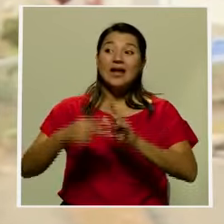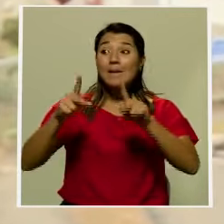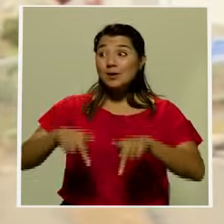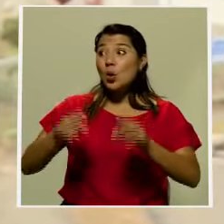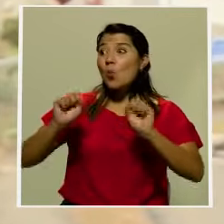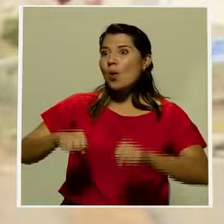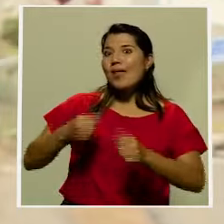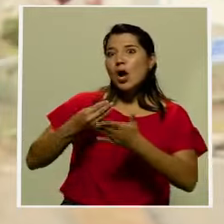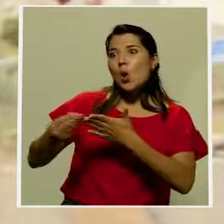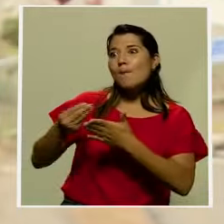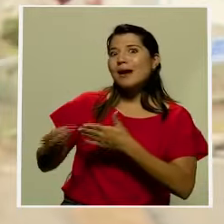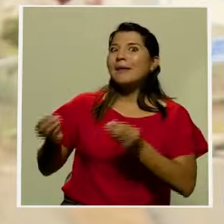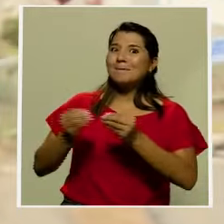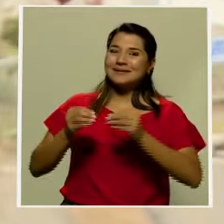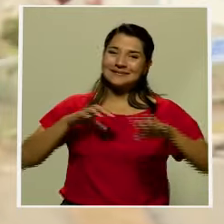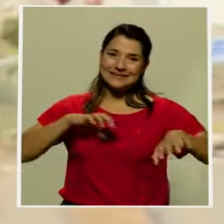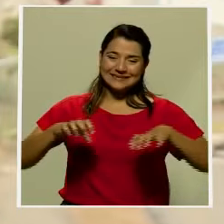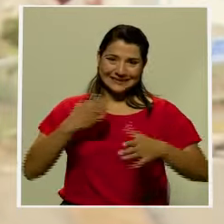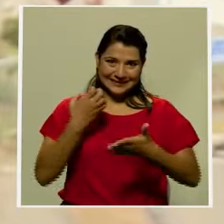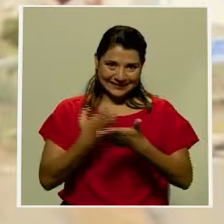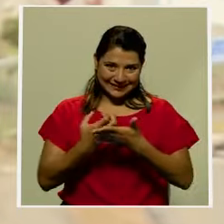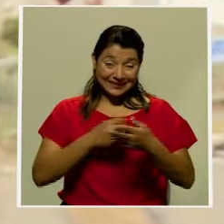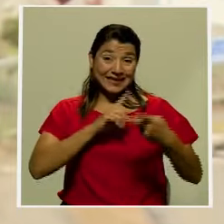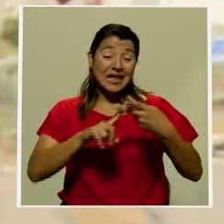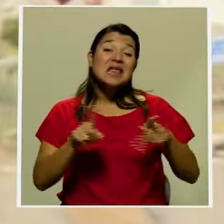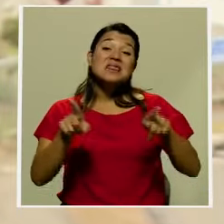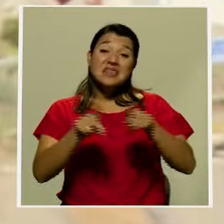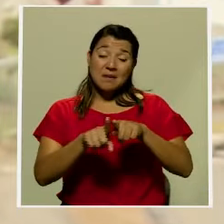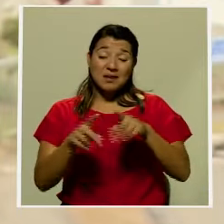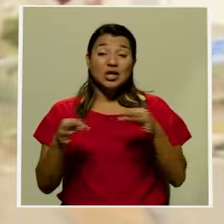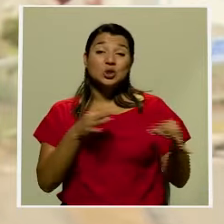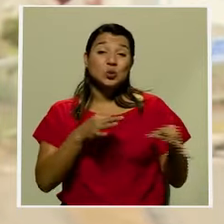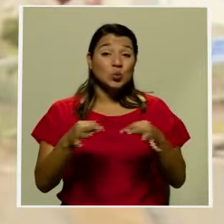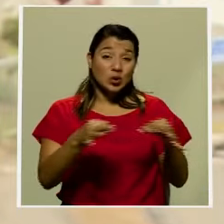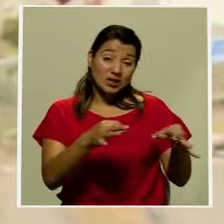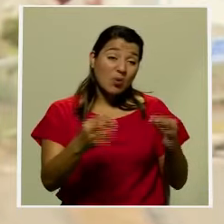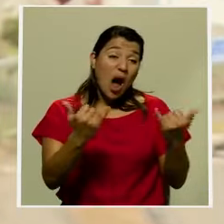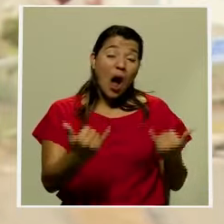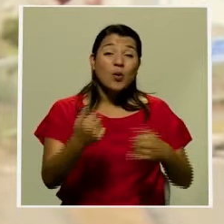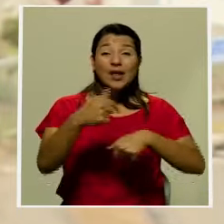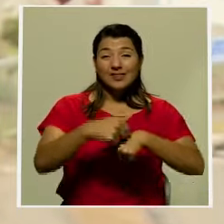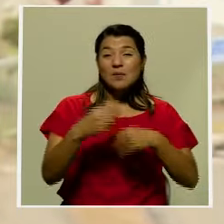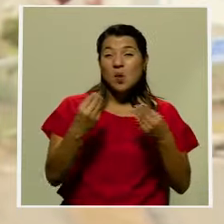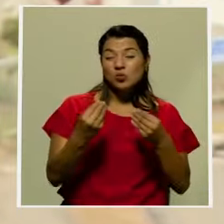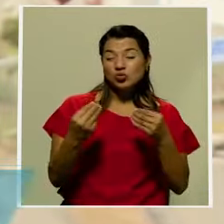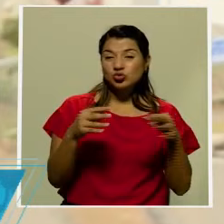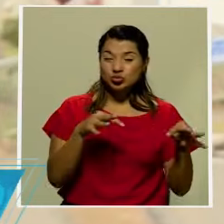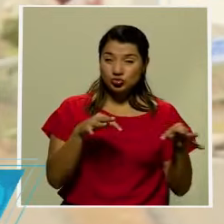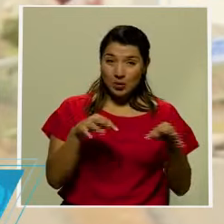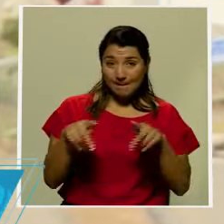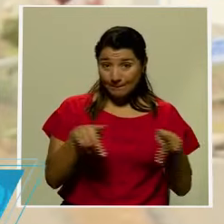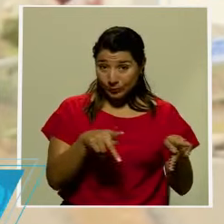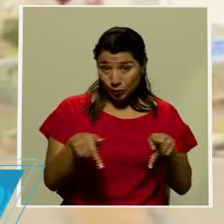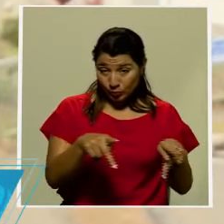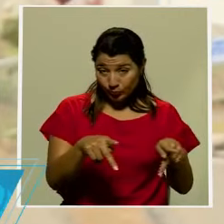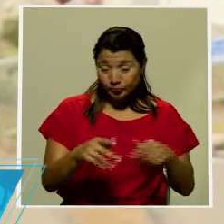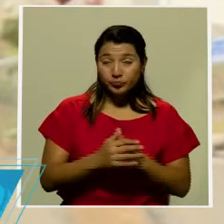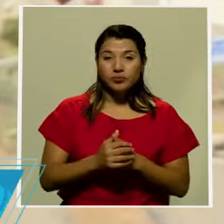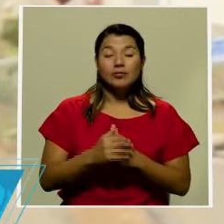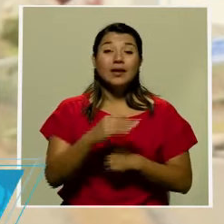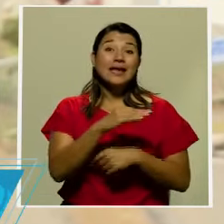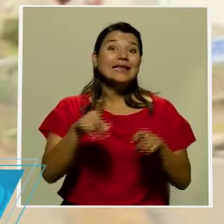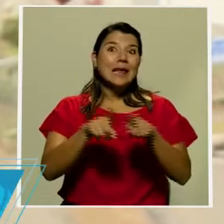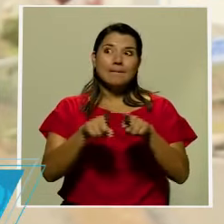así mismo el sector turismo, que también estamos en una época de temporada alta, que podría utilizarse más aún sabiendo que las clases